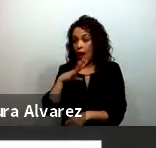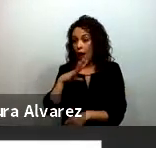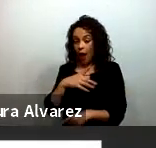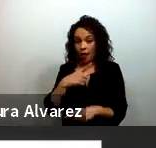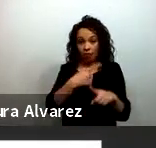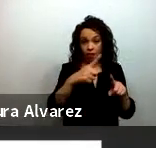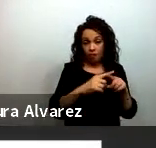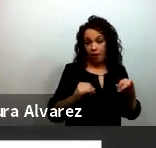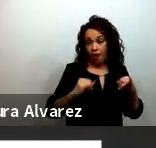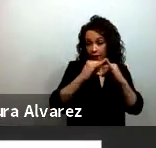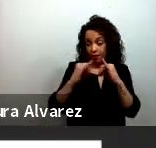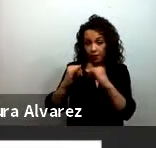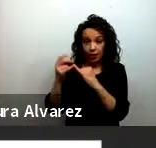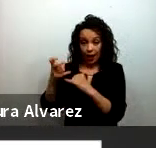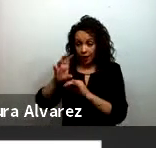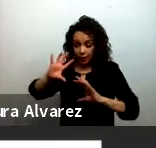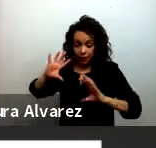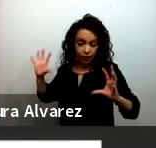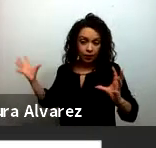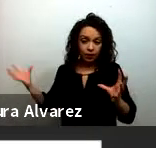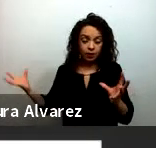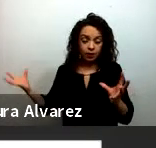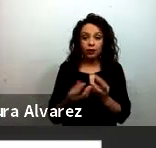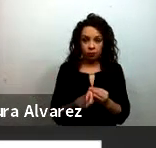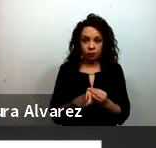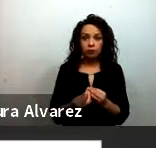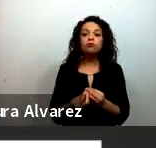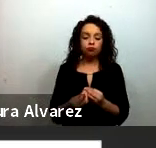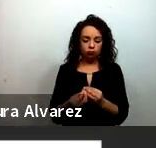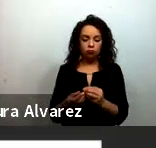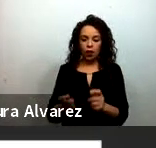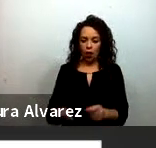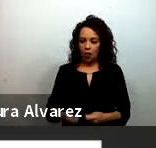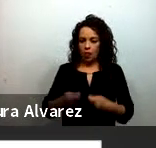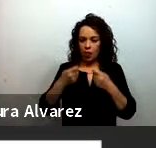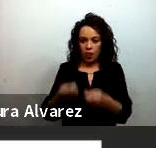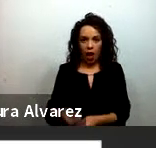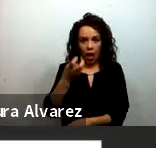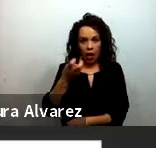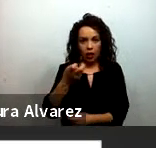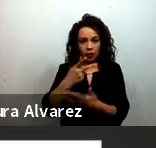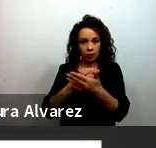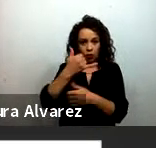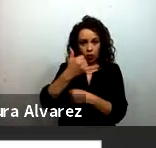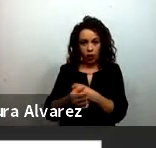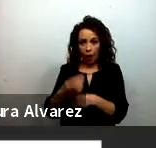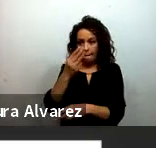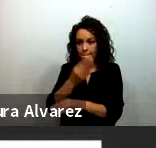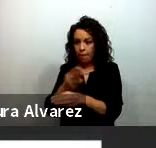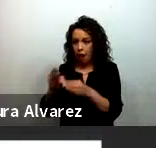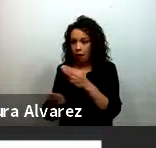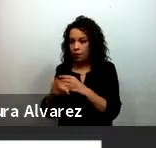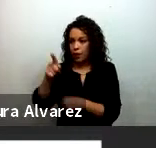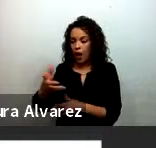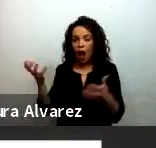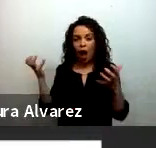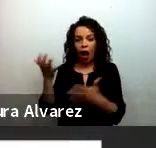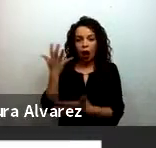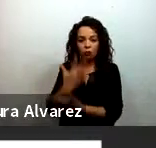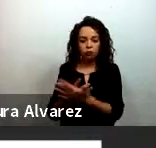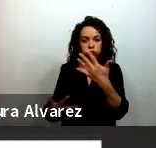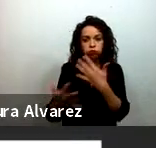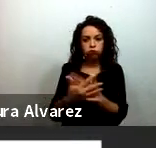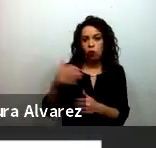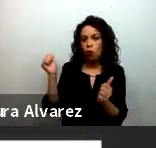digamos pusieron a servicio al servicio de este proyecto materiales que ellos habían desarrollado con sus propios recursos